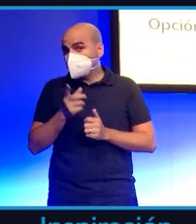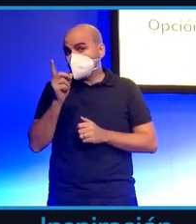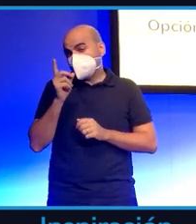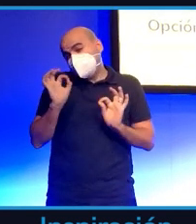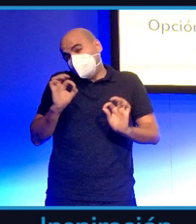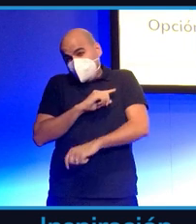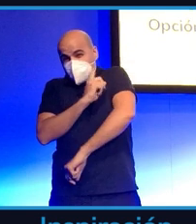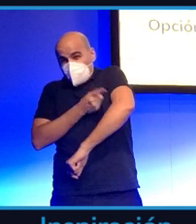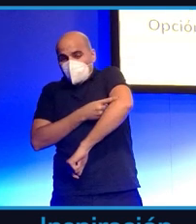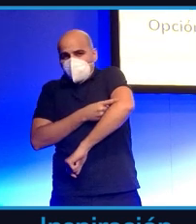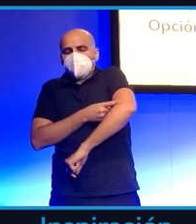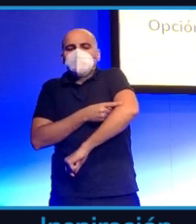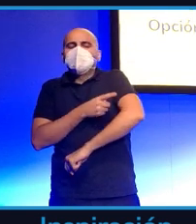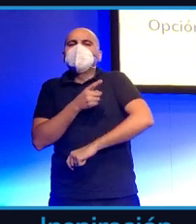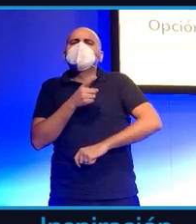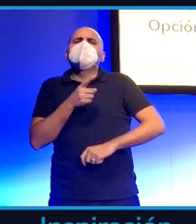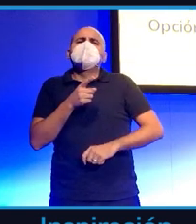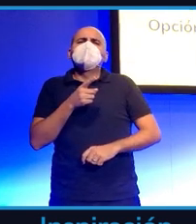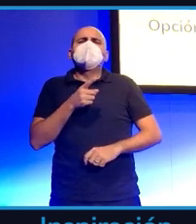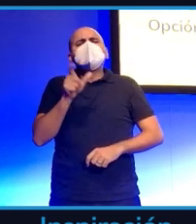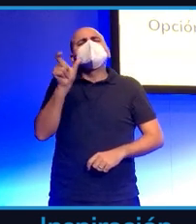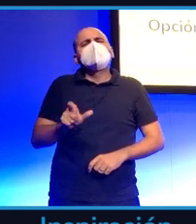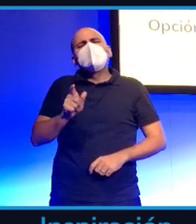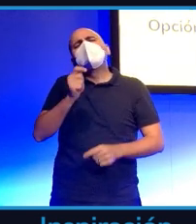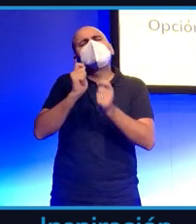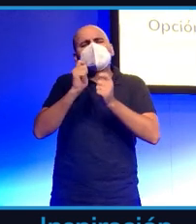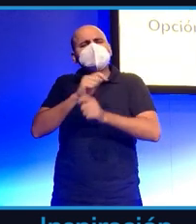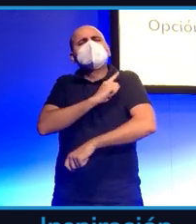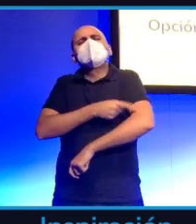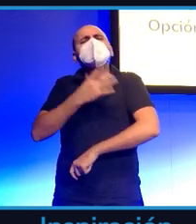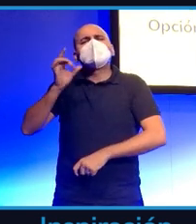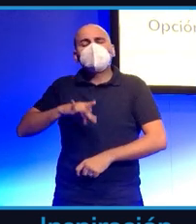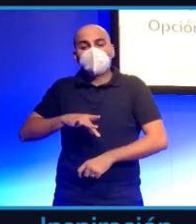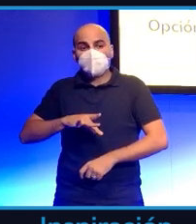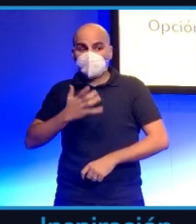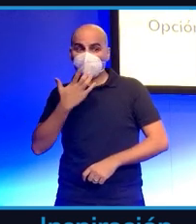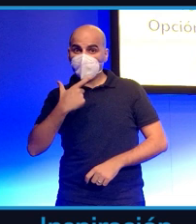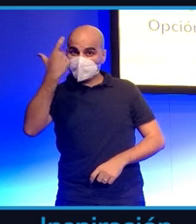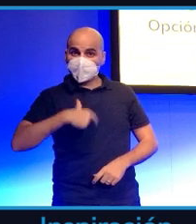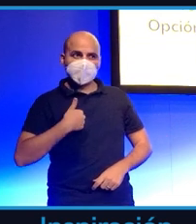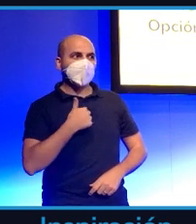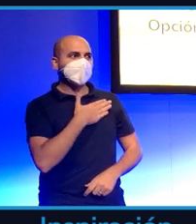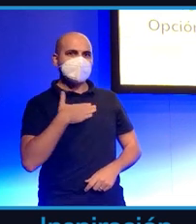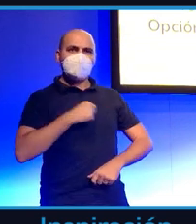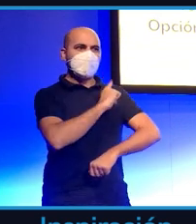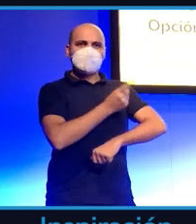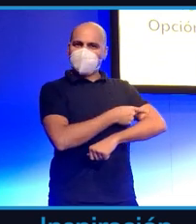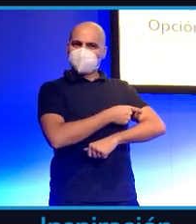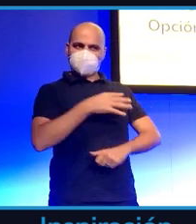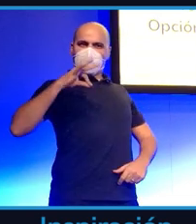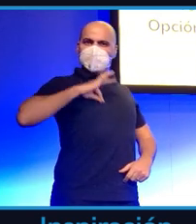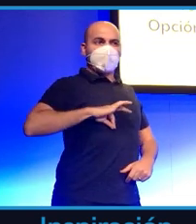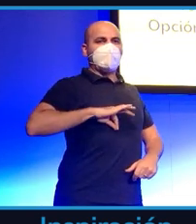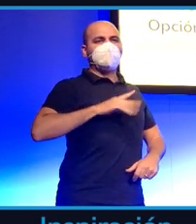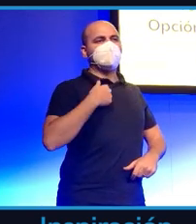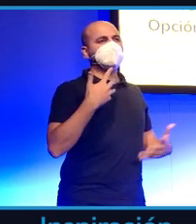no se trata solo de deportistas frustrados, es algo vocacional. A mí me pasó con tres, cuatro años, pues yo me fijaba